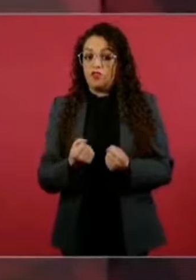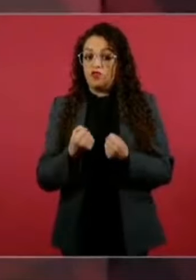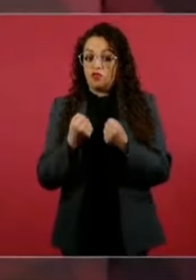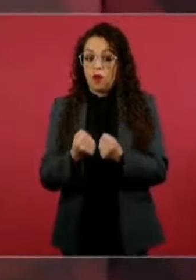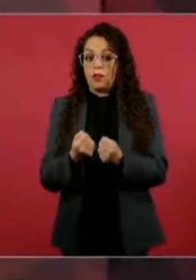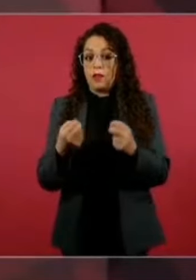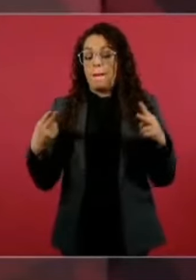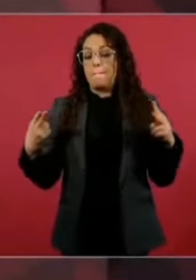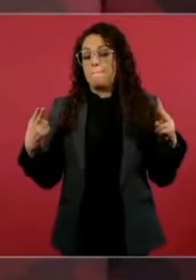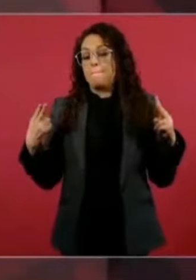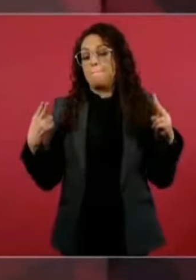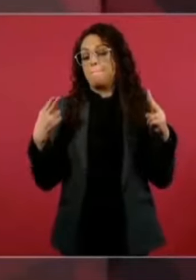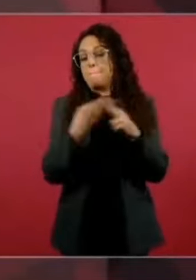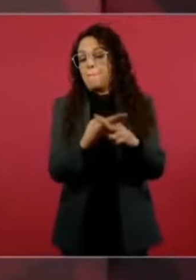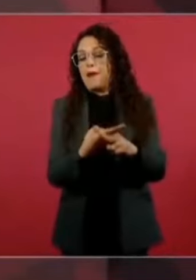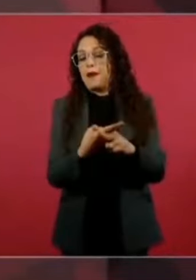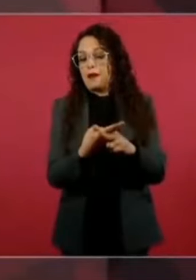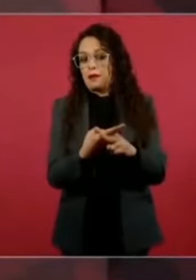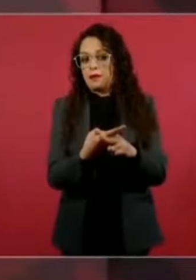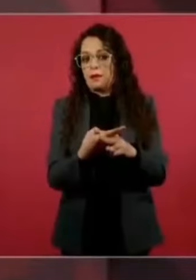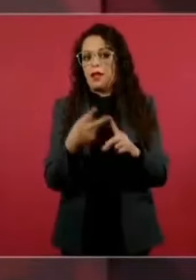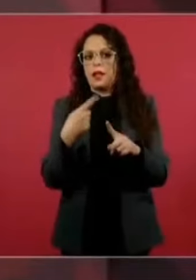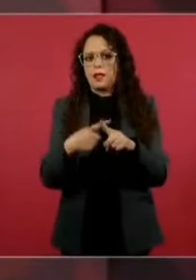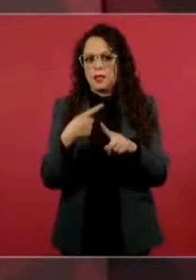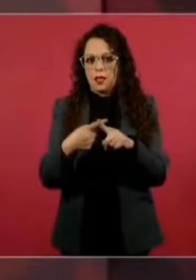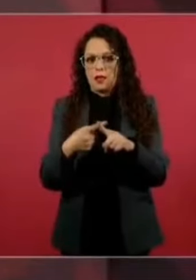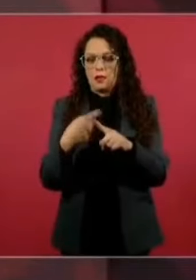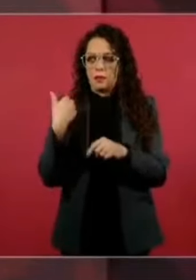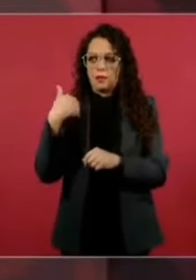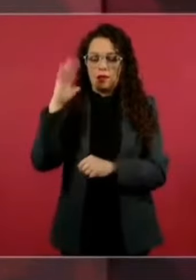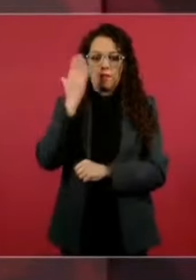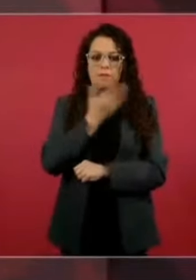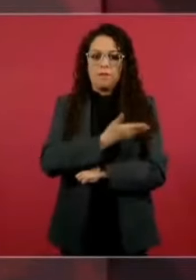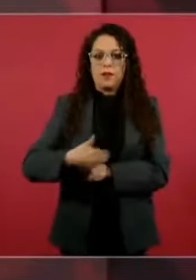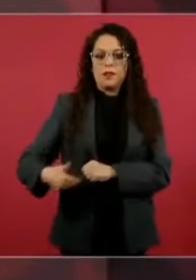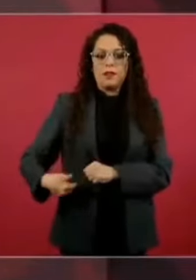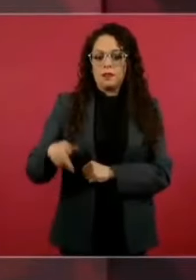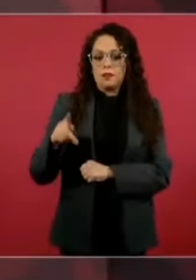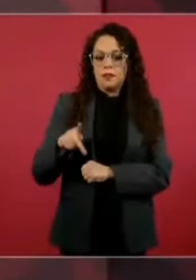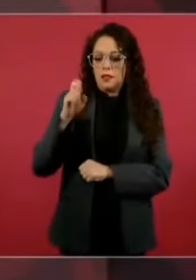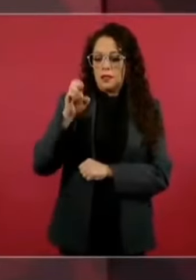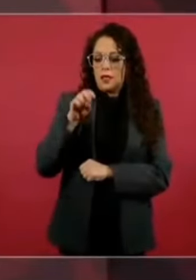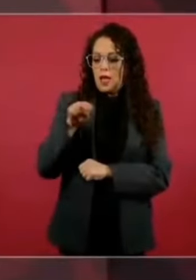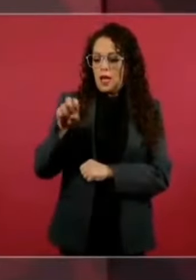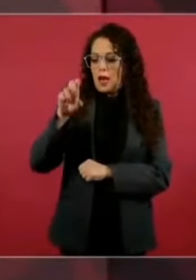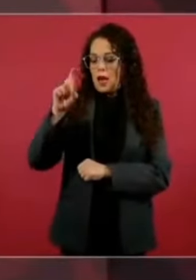presidente Kennedy, también de su hermano,